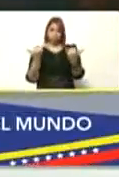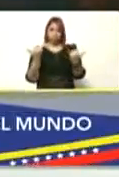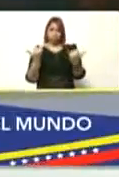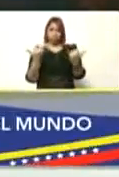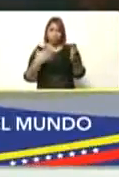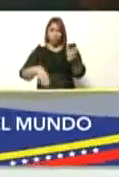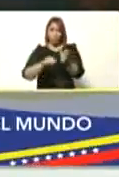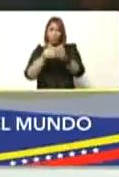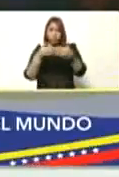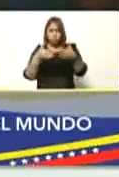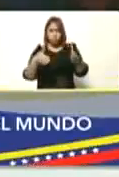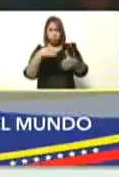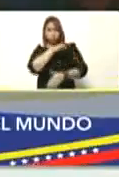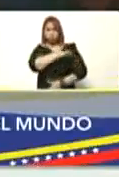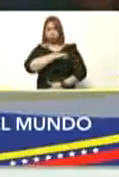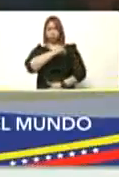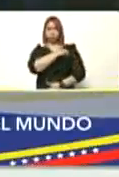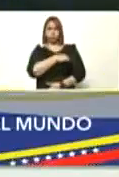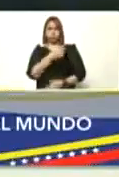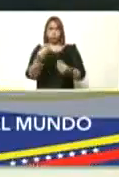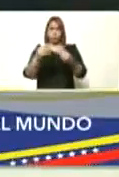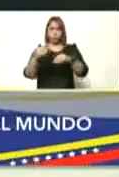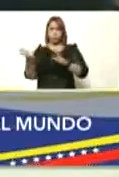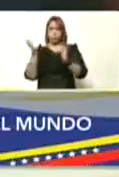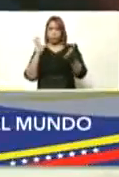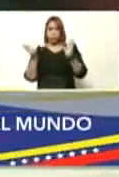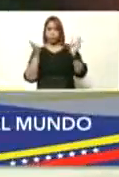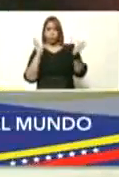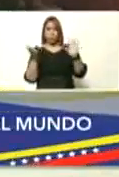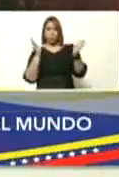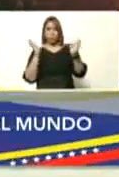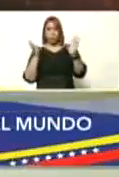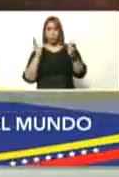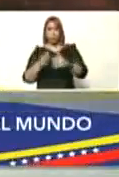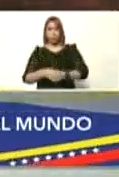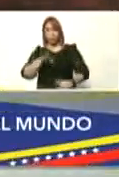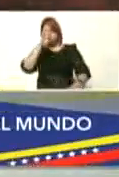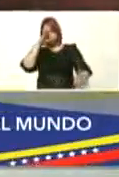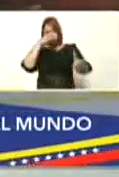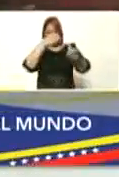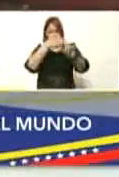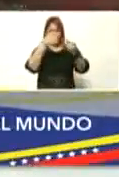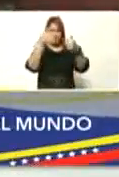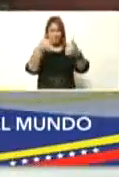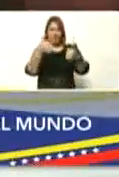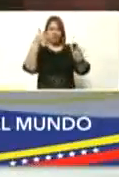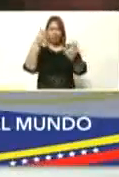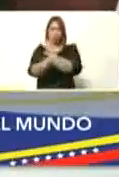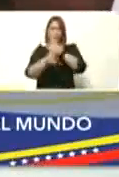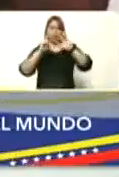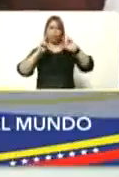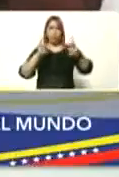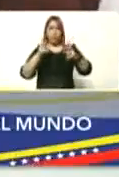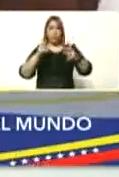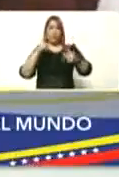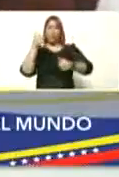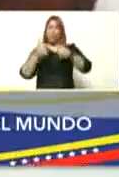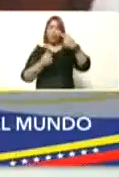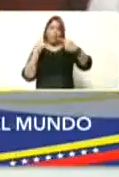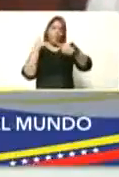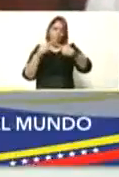relanzar la comisión mixta de cooperación y enfocar muy bien los temas prioritarios